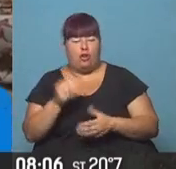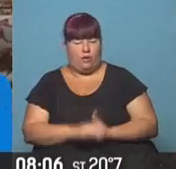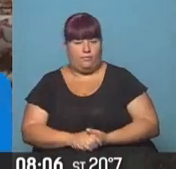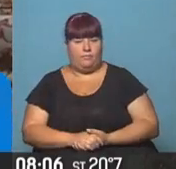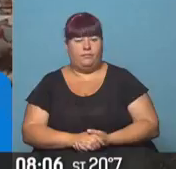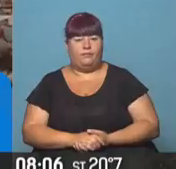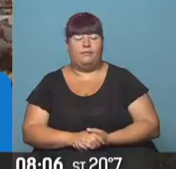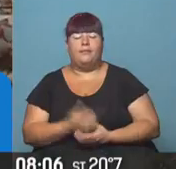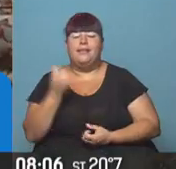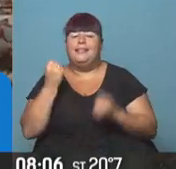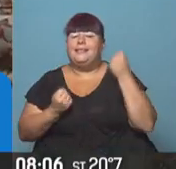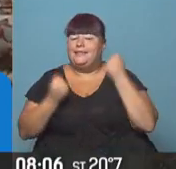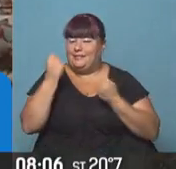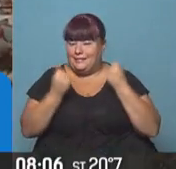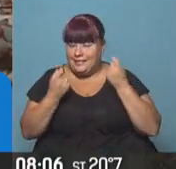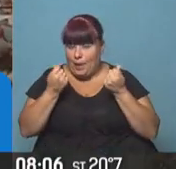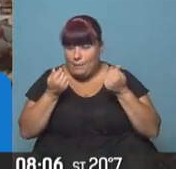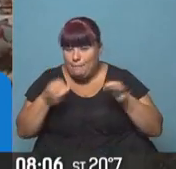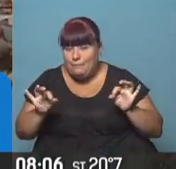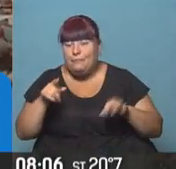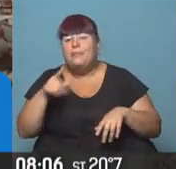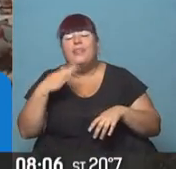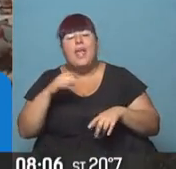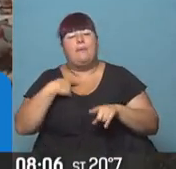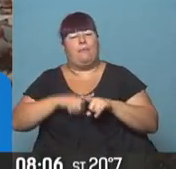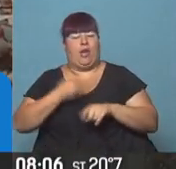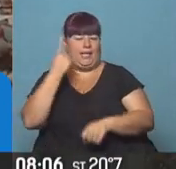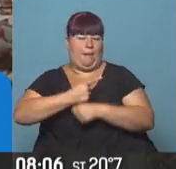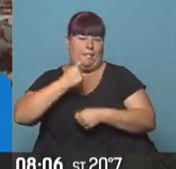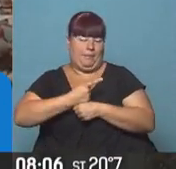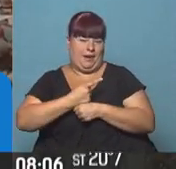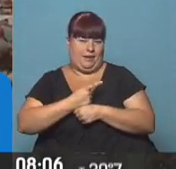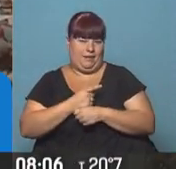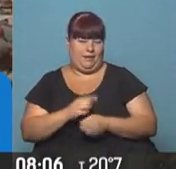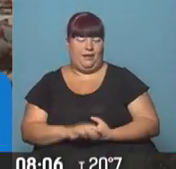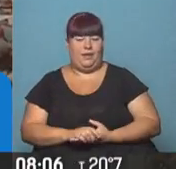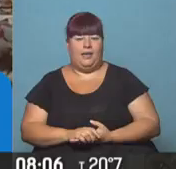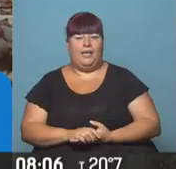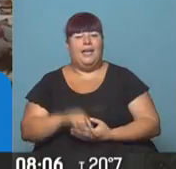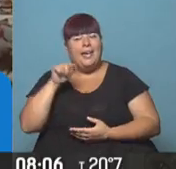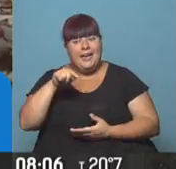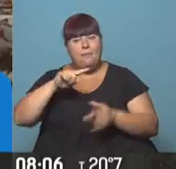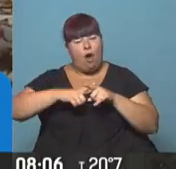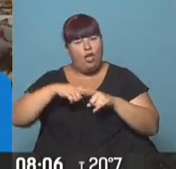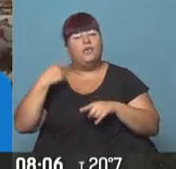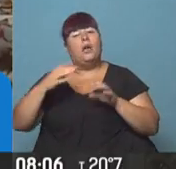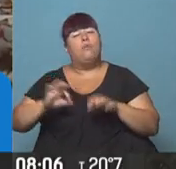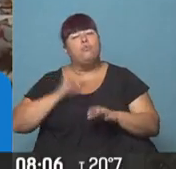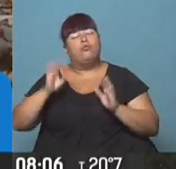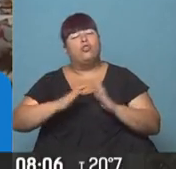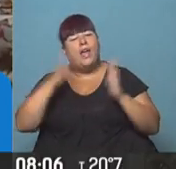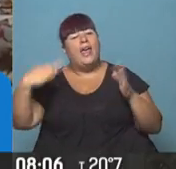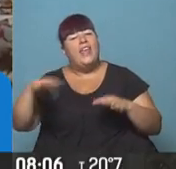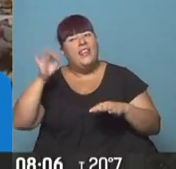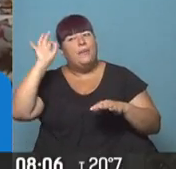Y la austeridad tiene que partir de la política. Es el lugar donde mucho tiempo los que